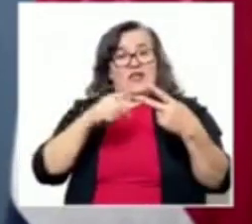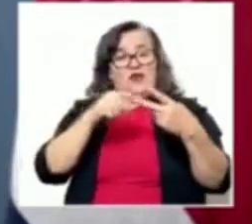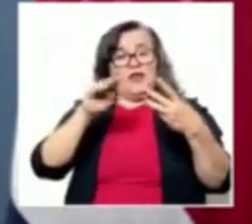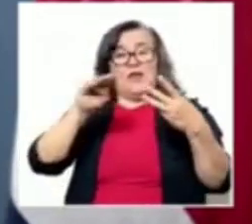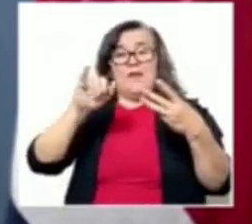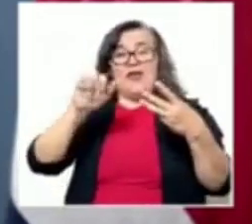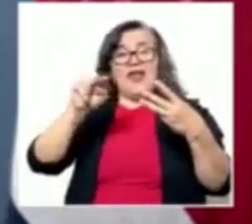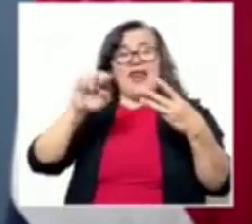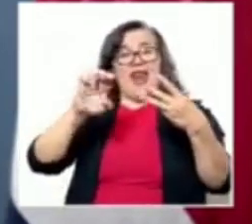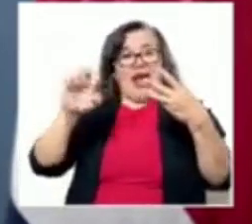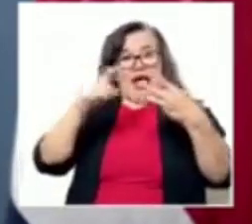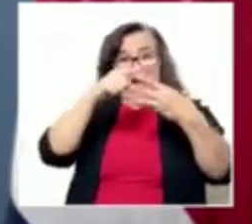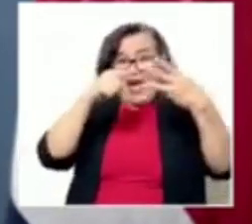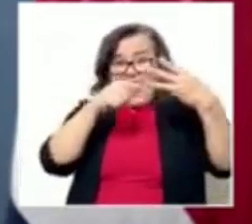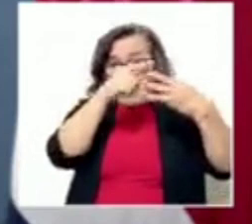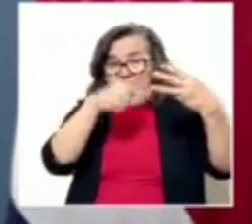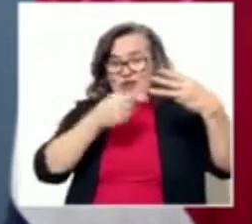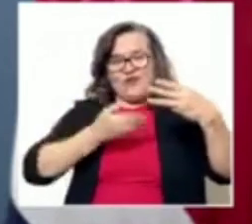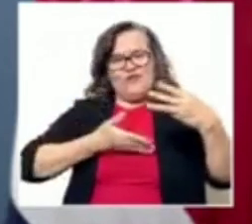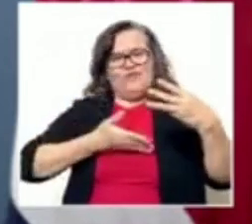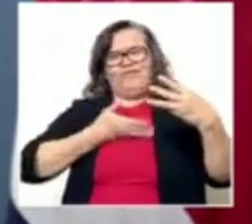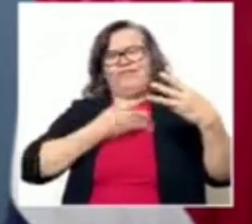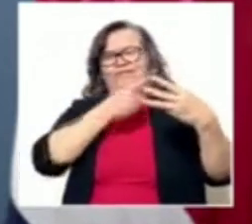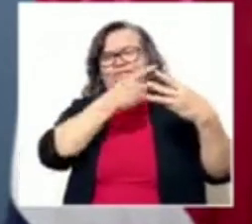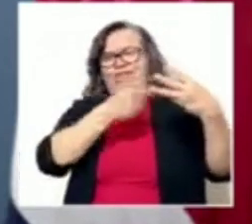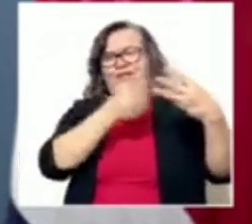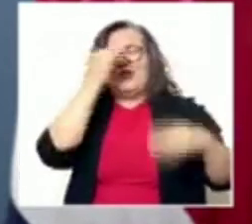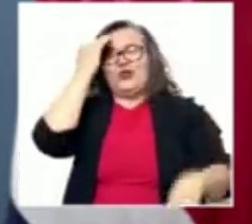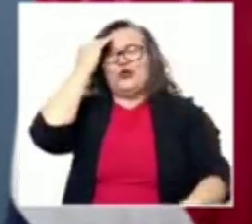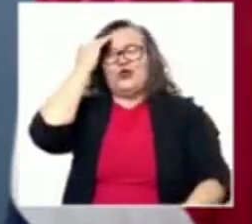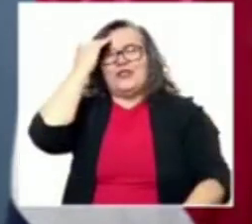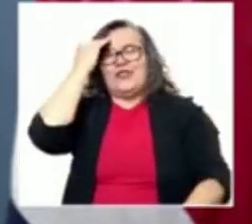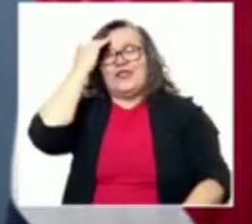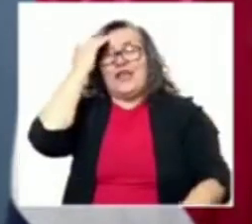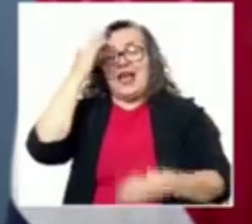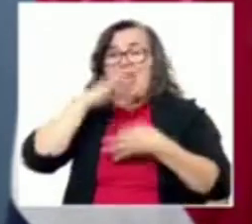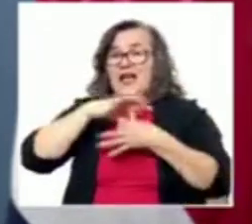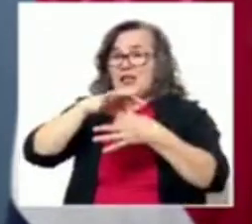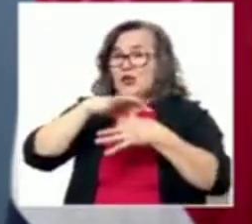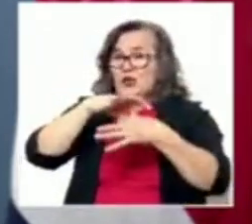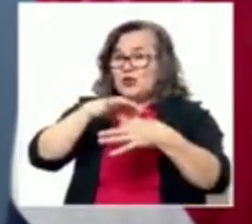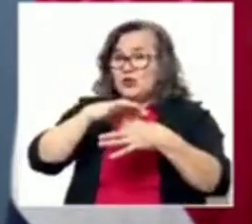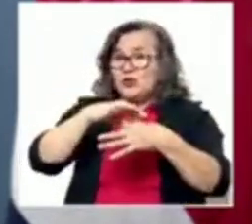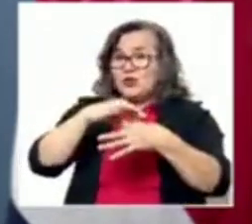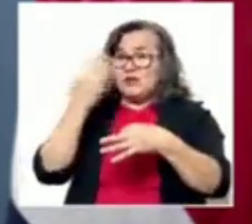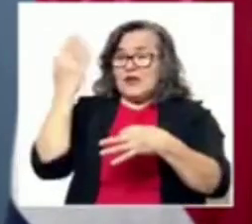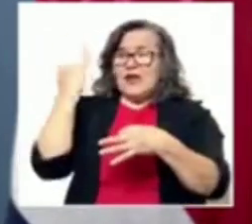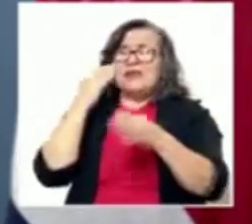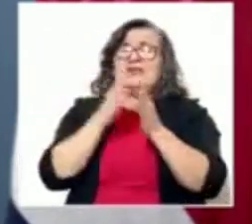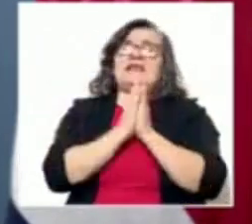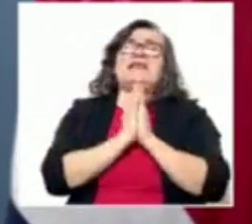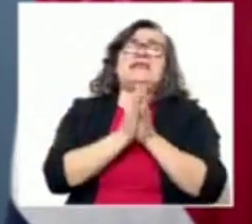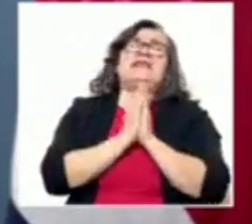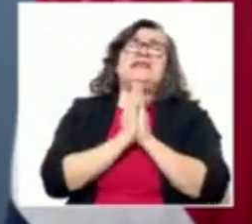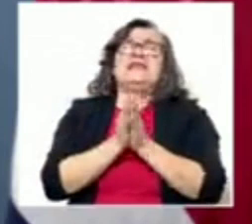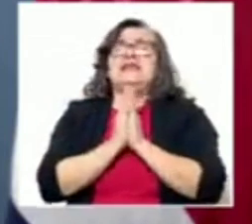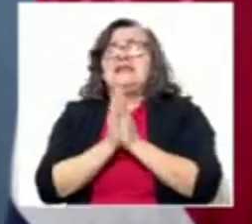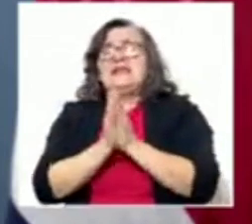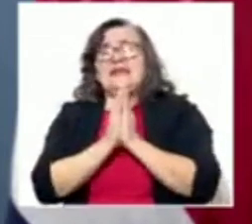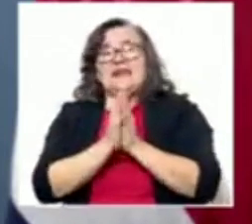porque yo sé que por años los agricultores habían estado clamando por esto,